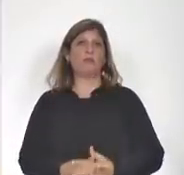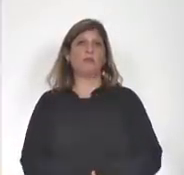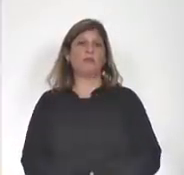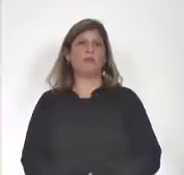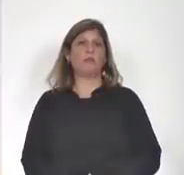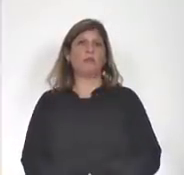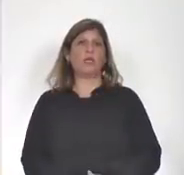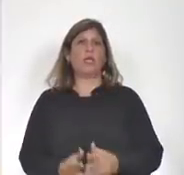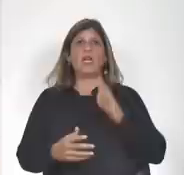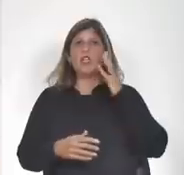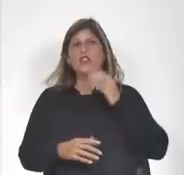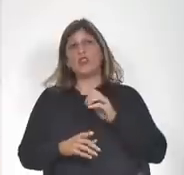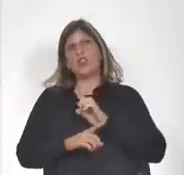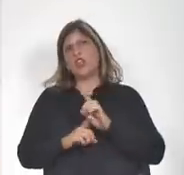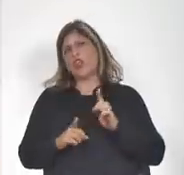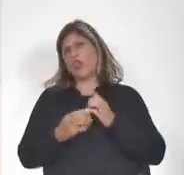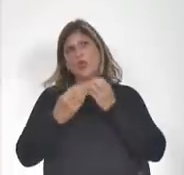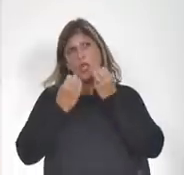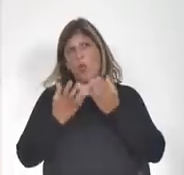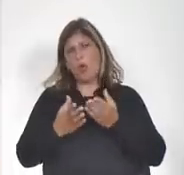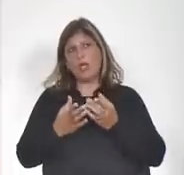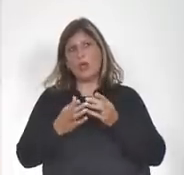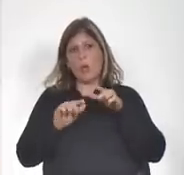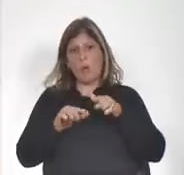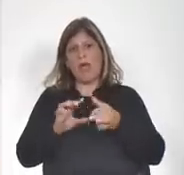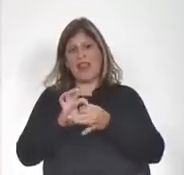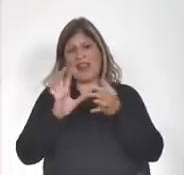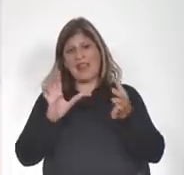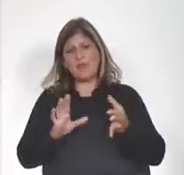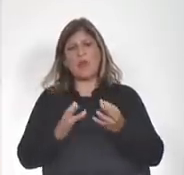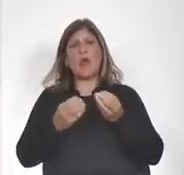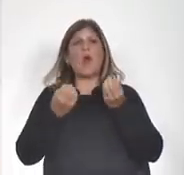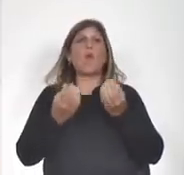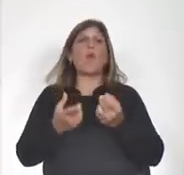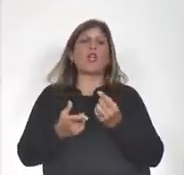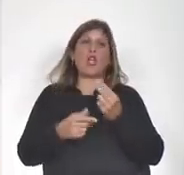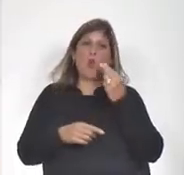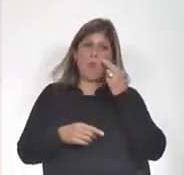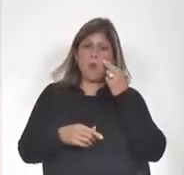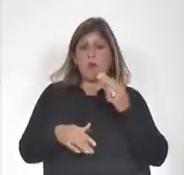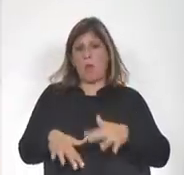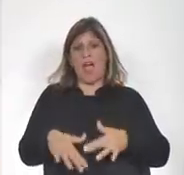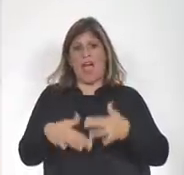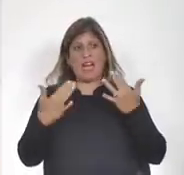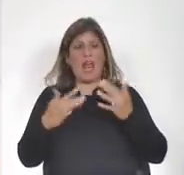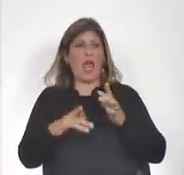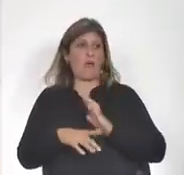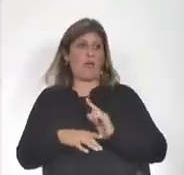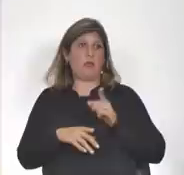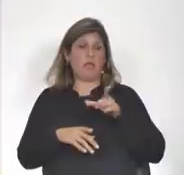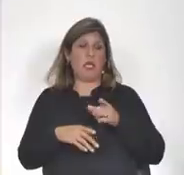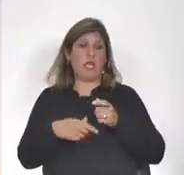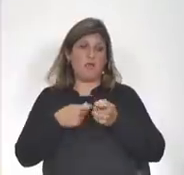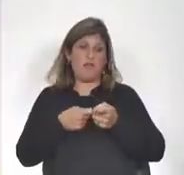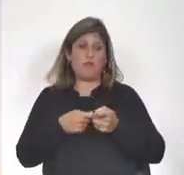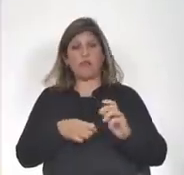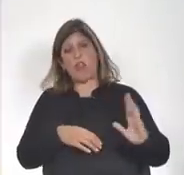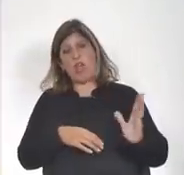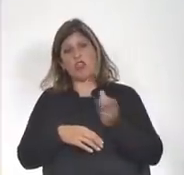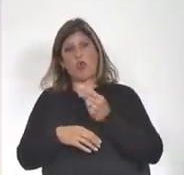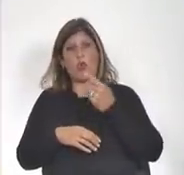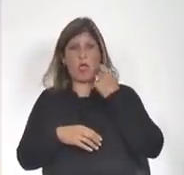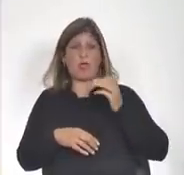Yo creo que no es bueno para la democracia que por un problema muy grave que nos afecta a todas y a todos,